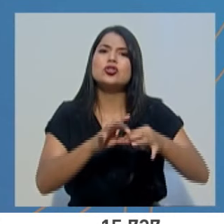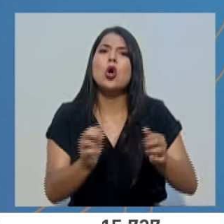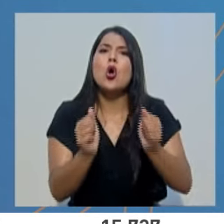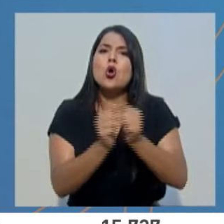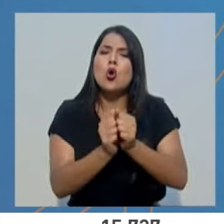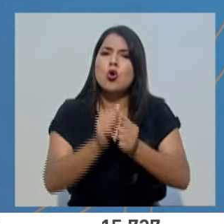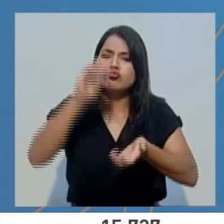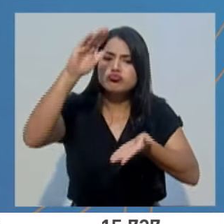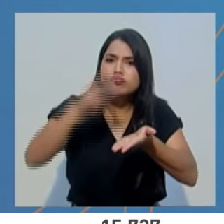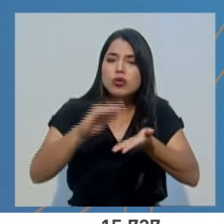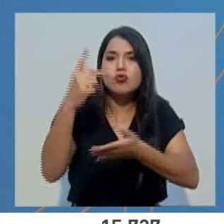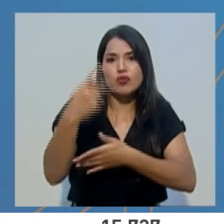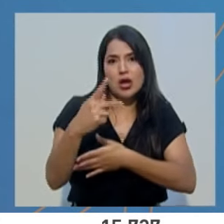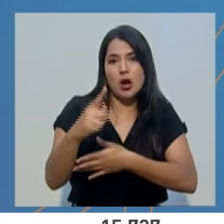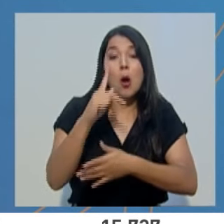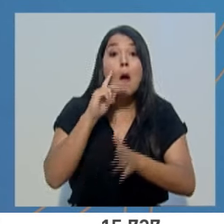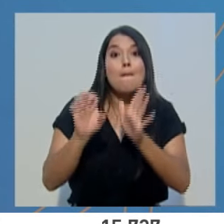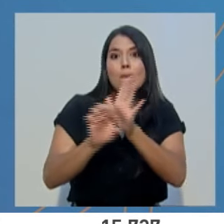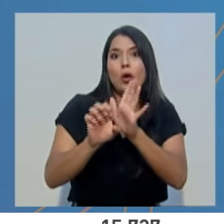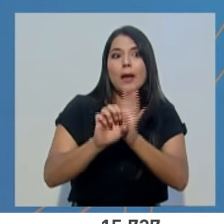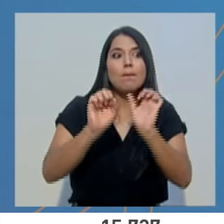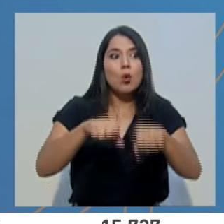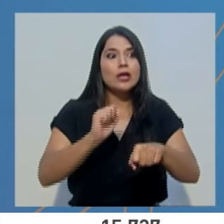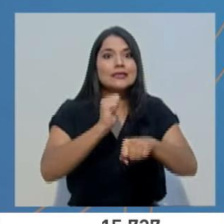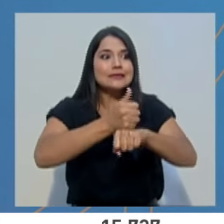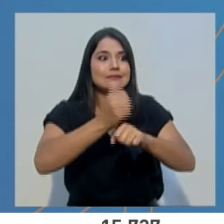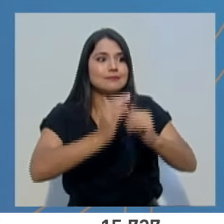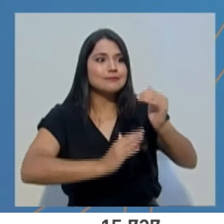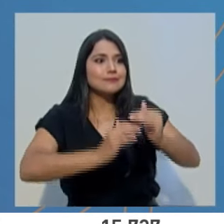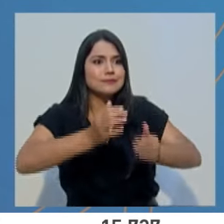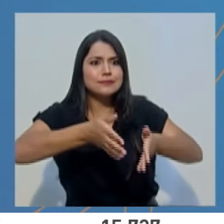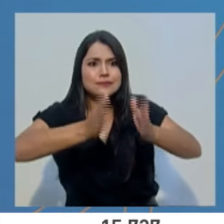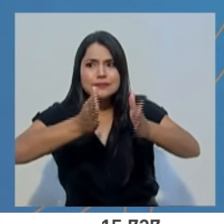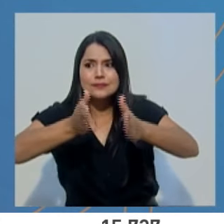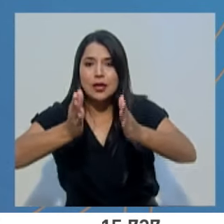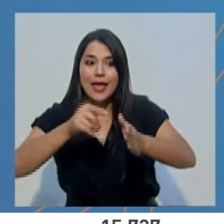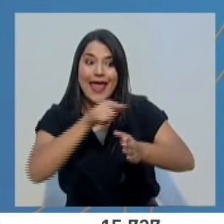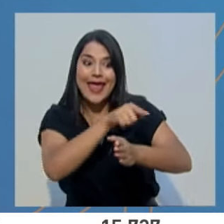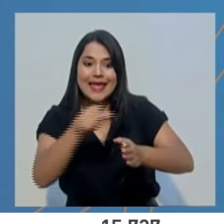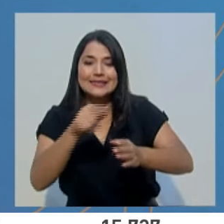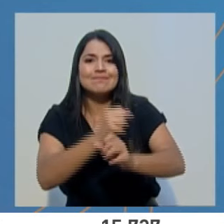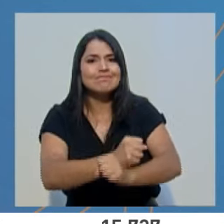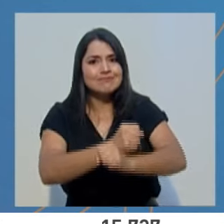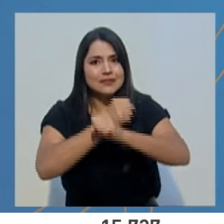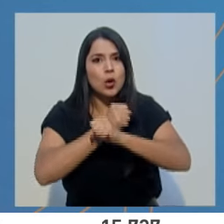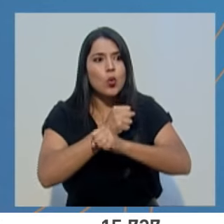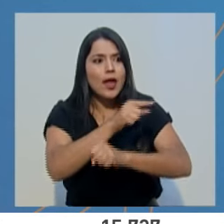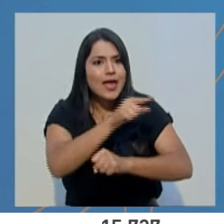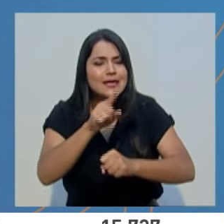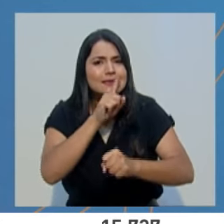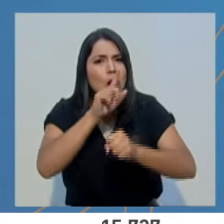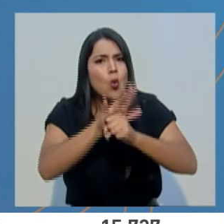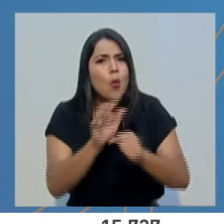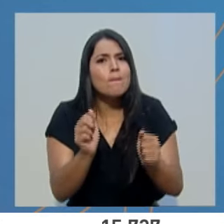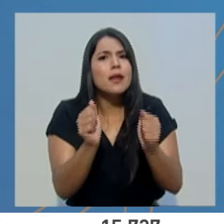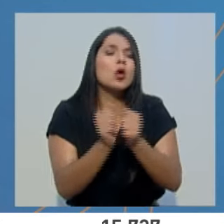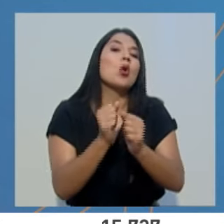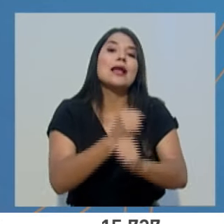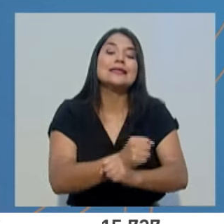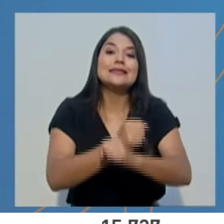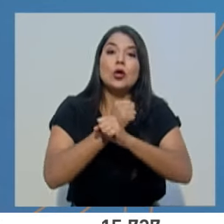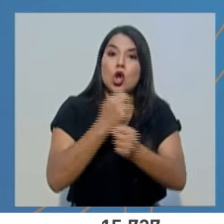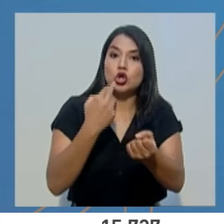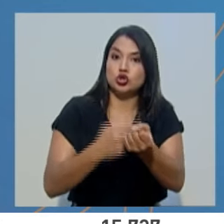reducción de riesgo, por ejemplo, desarrollando infraestructura hospitalaria segura, que cuenta con los índices de seguridad